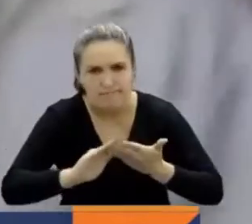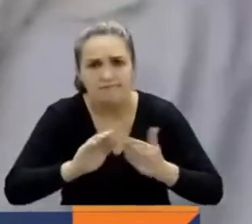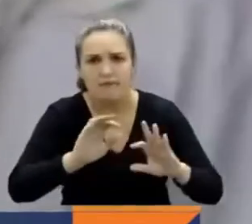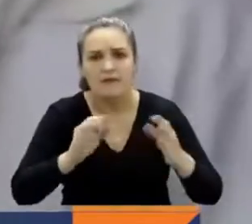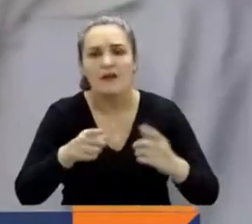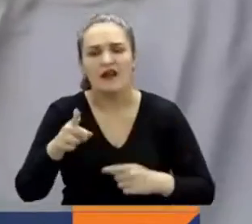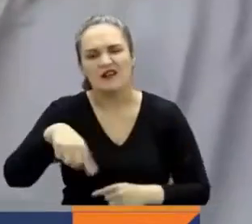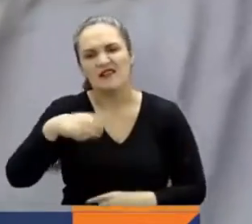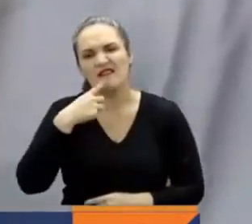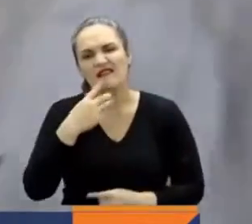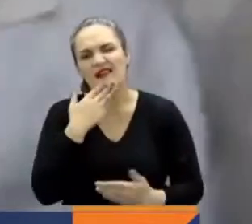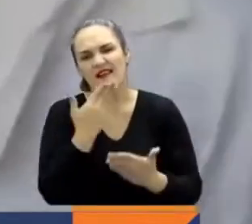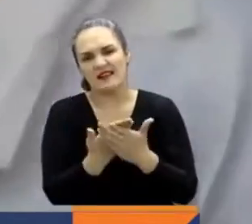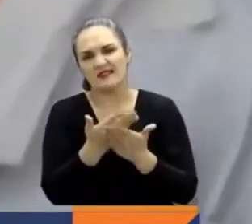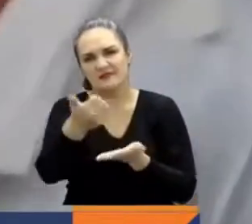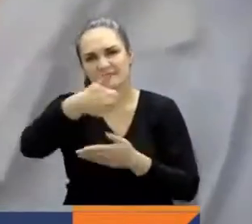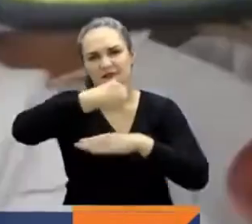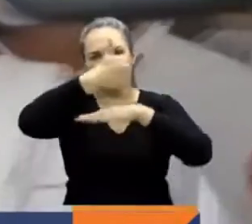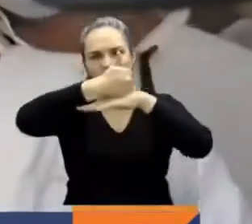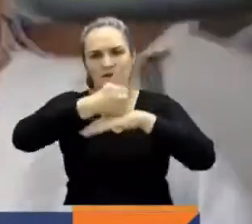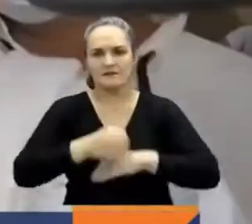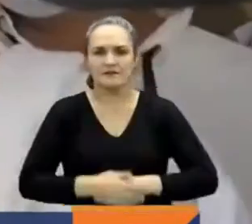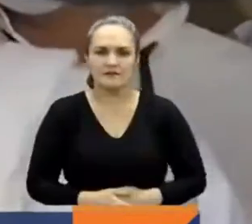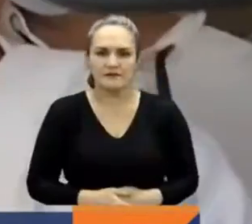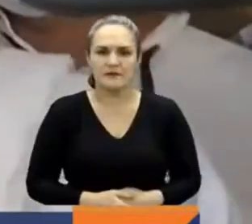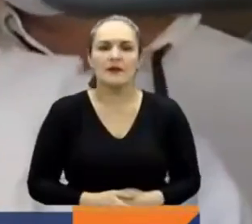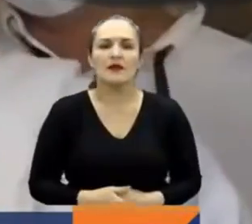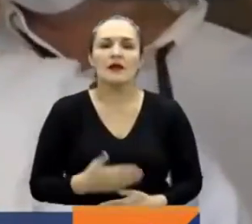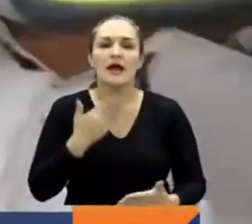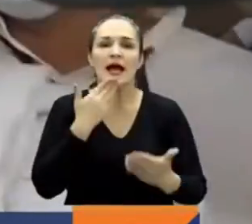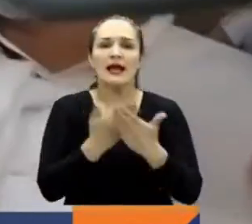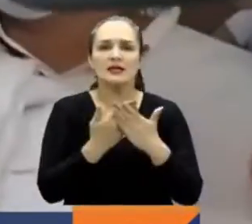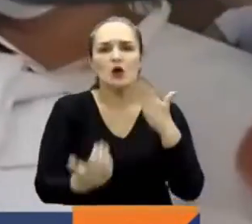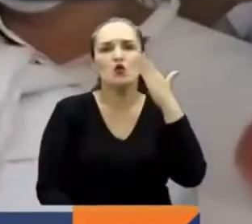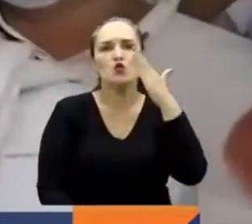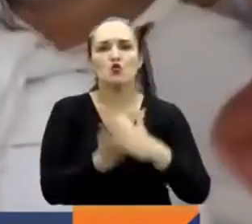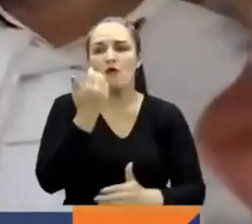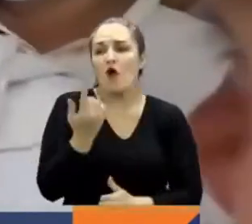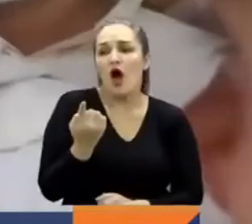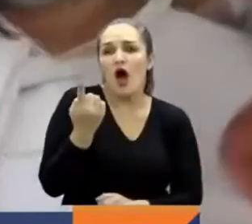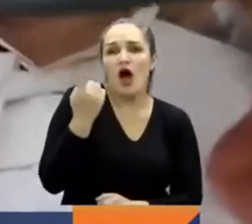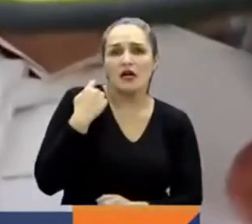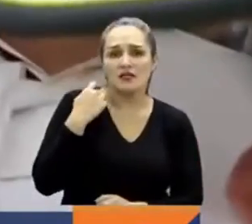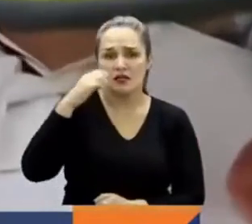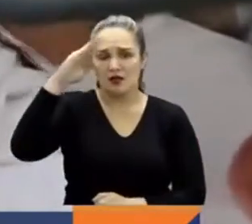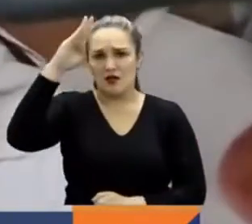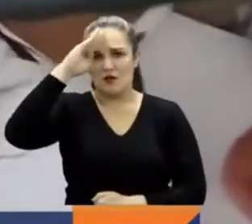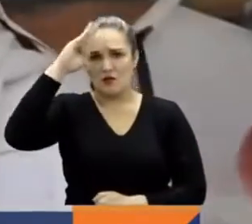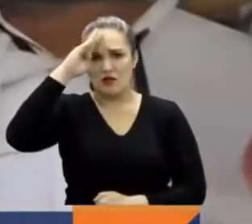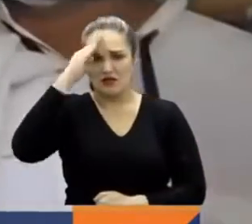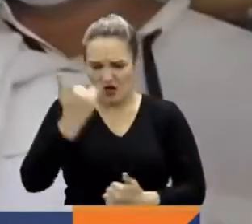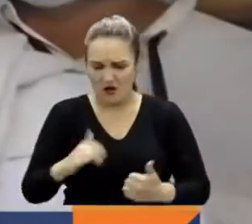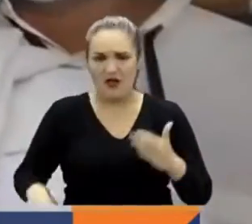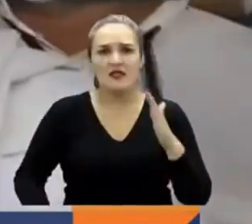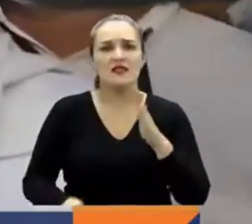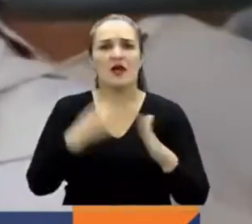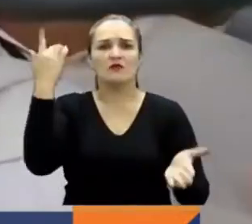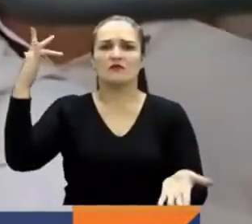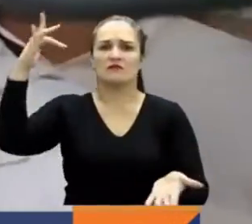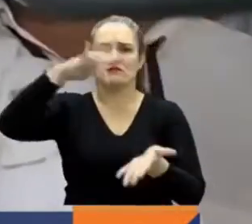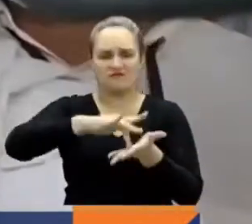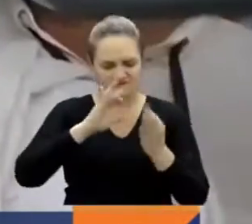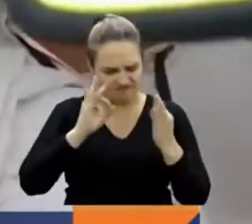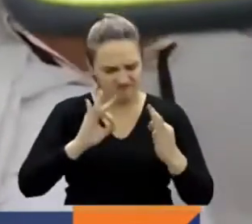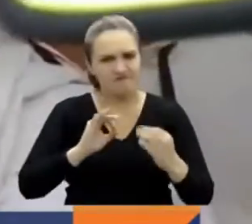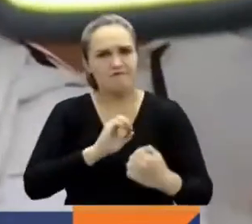agradecieron la presencia del director. Le agradezco, usted acaba de tomar el mando ayer, si no estoy mal, y hoy está aquí. Es un acto de